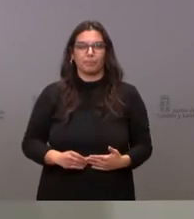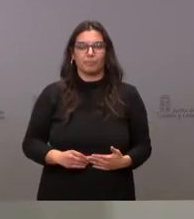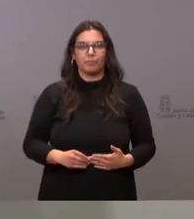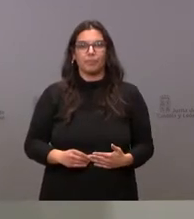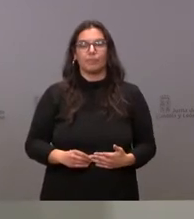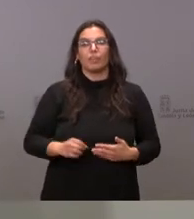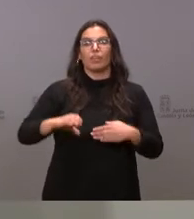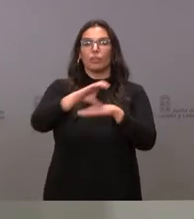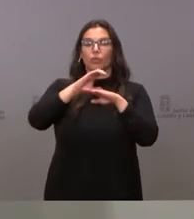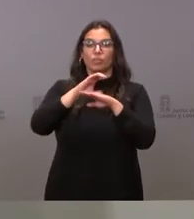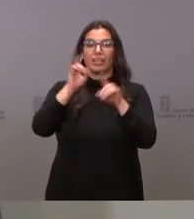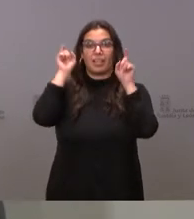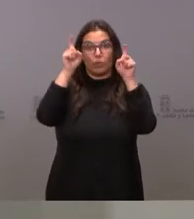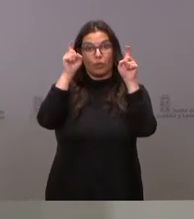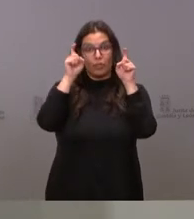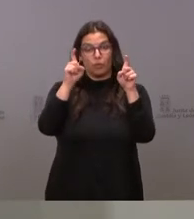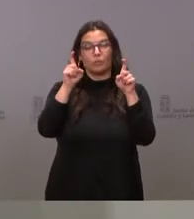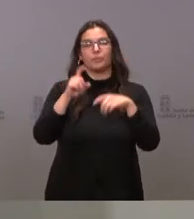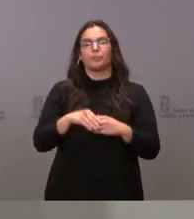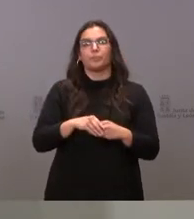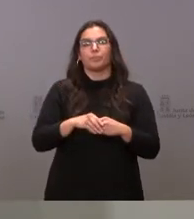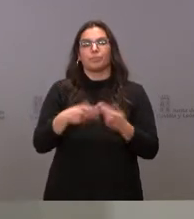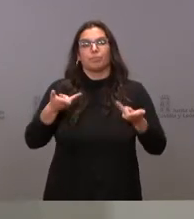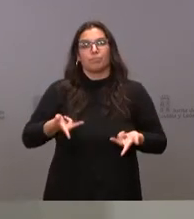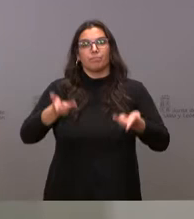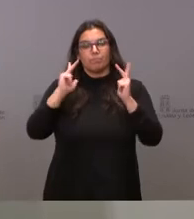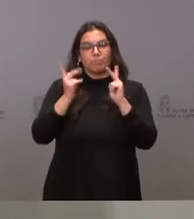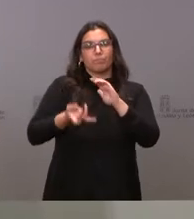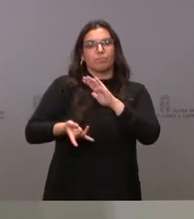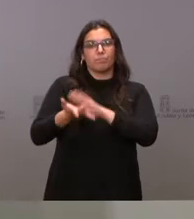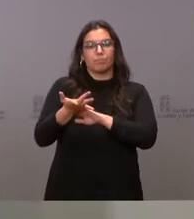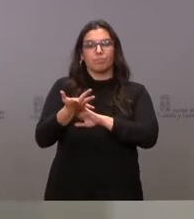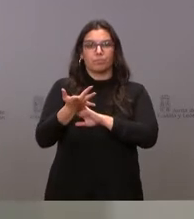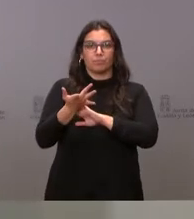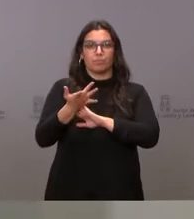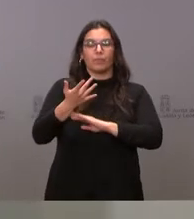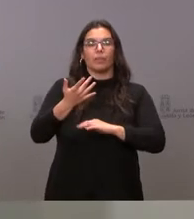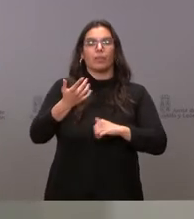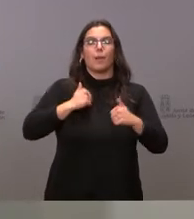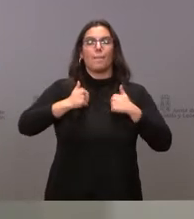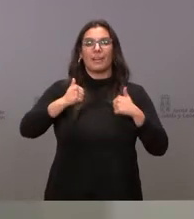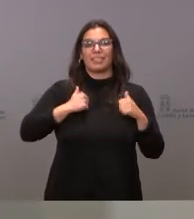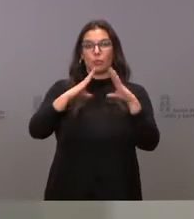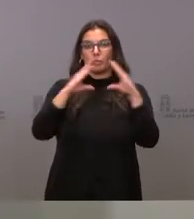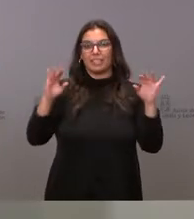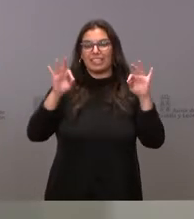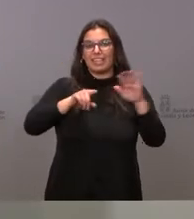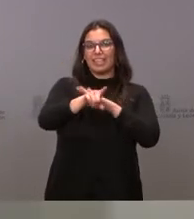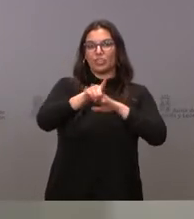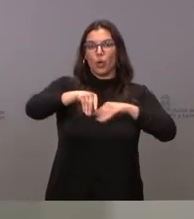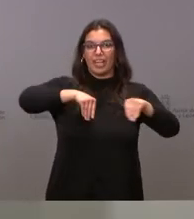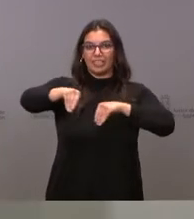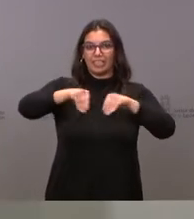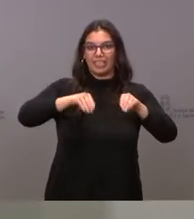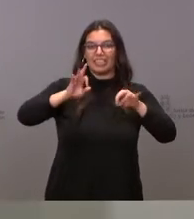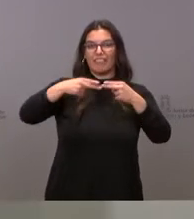La Consejería de Educación autoriza la implantación del máster universitario en gestión estratégica de